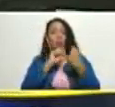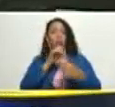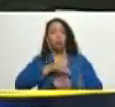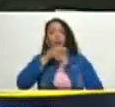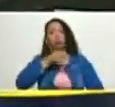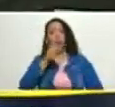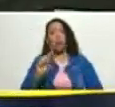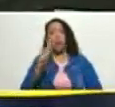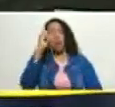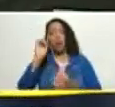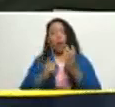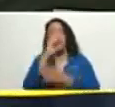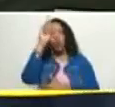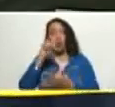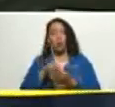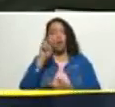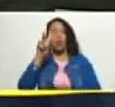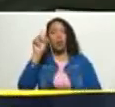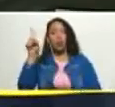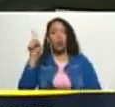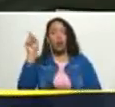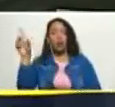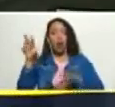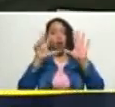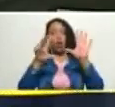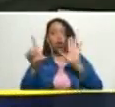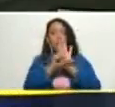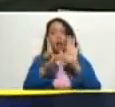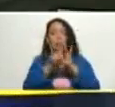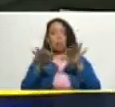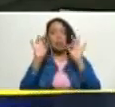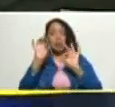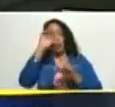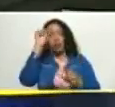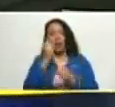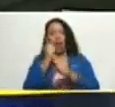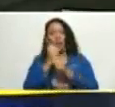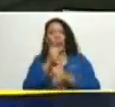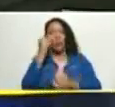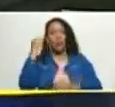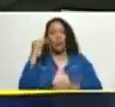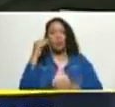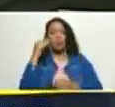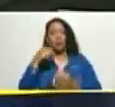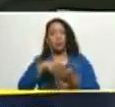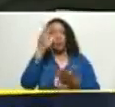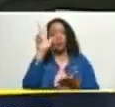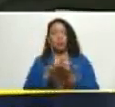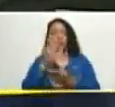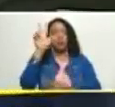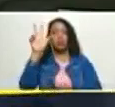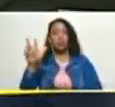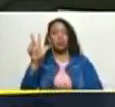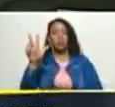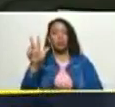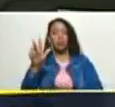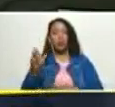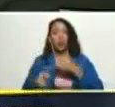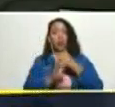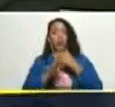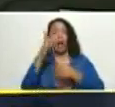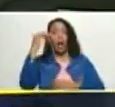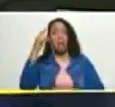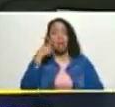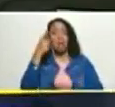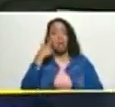de mayo del 2021 son 8 leyes especiales para trabajadores y trabajadores logramos la aprobación de 3 pero todavía nos queda pendiente la